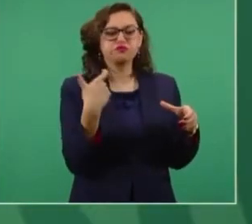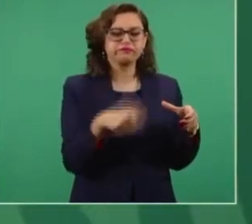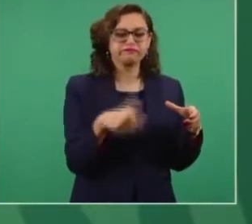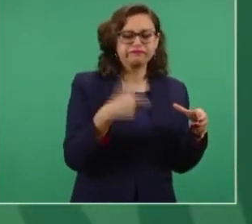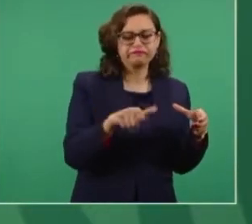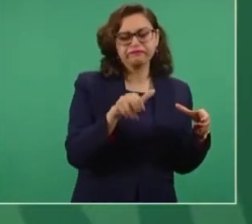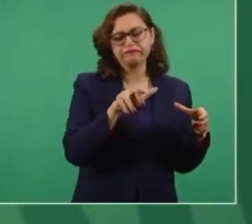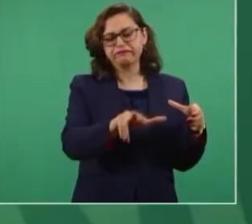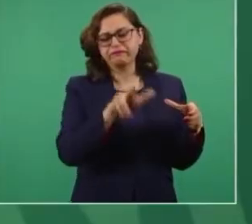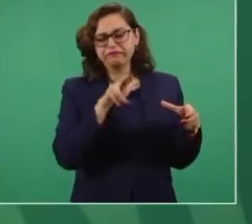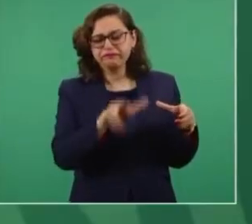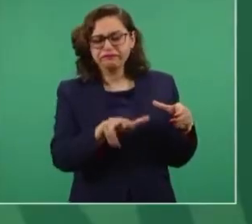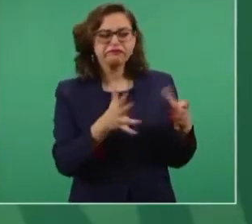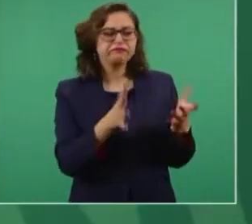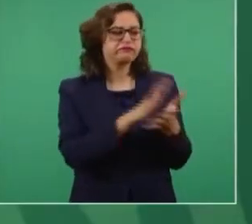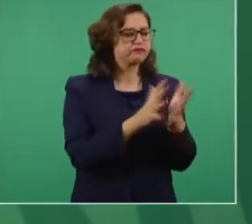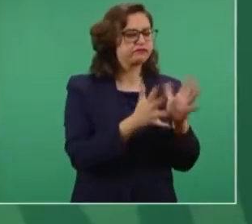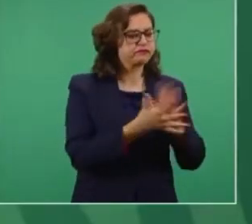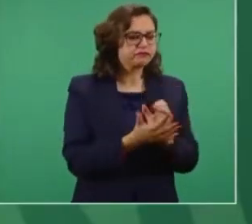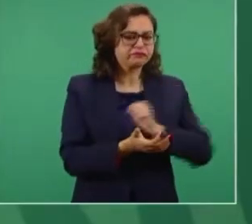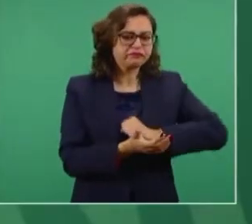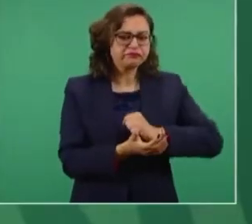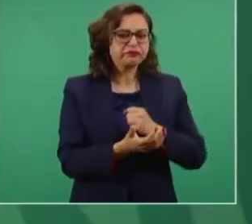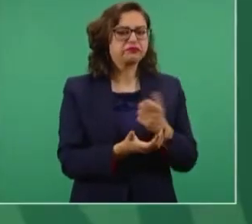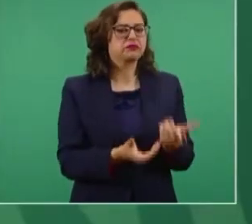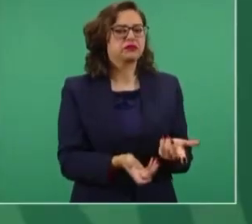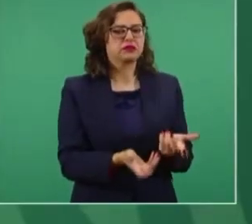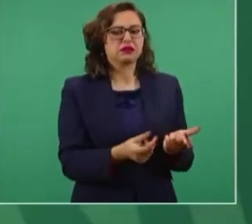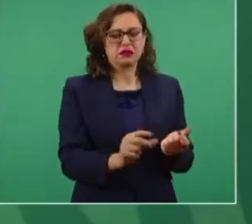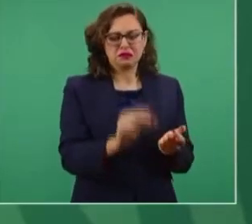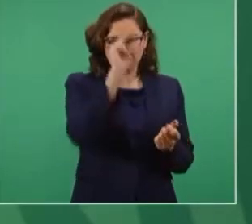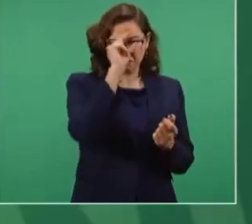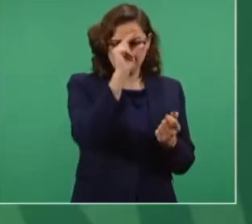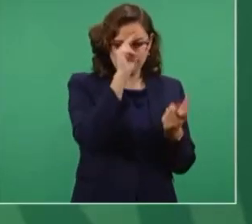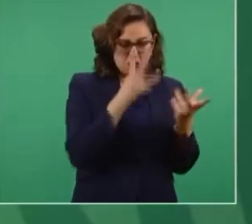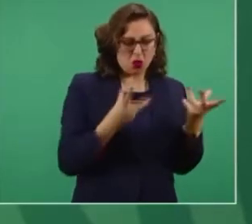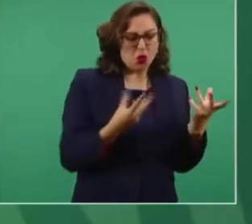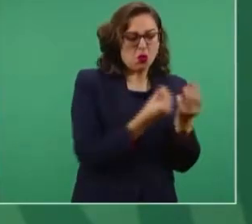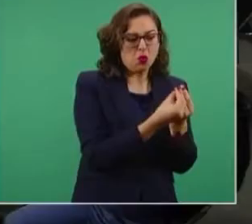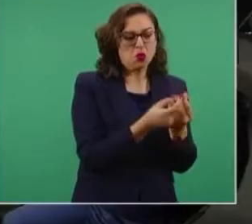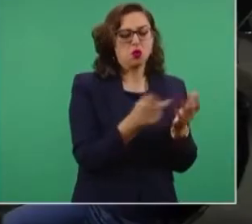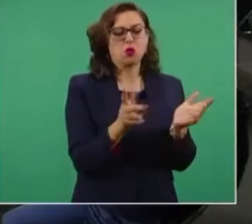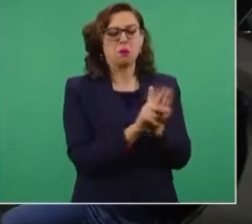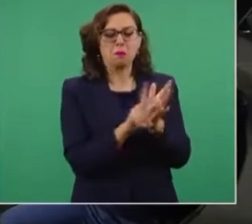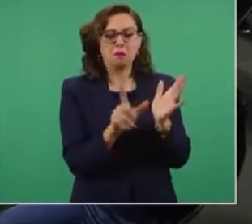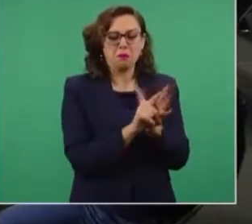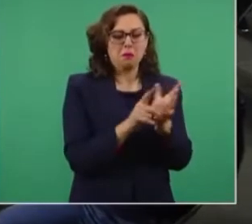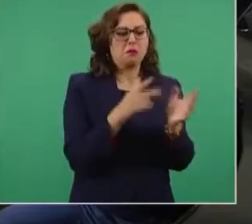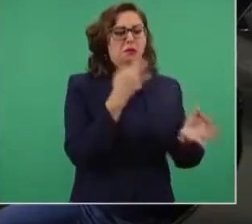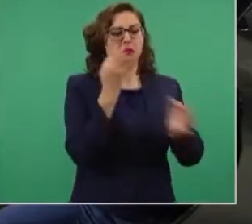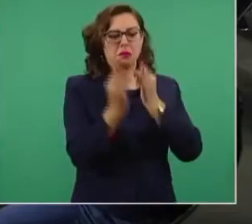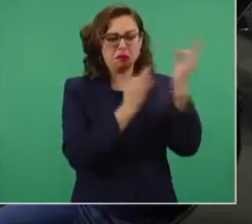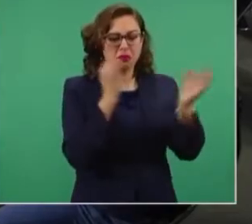los intelectuales orgánicos, la prensa vendida o alquilada,